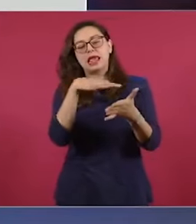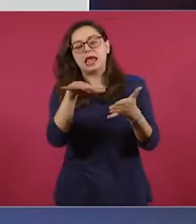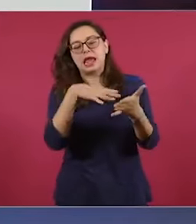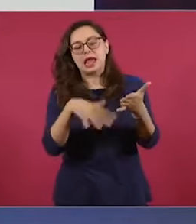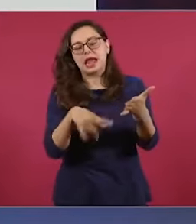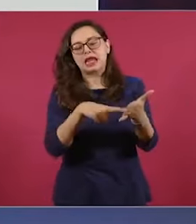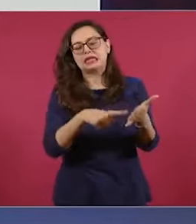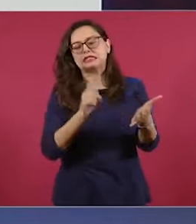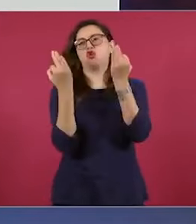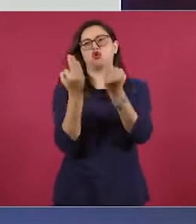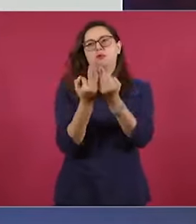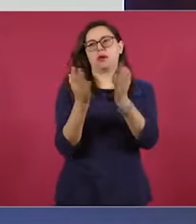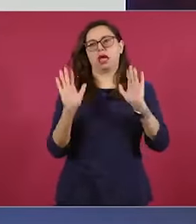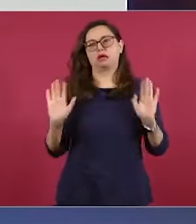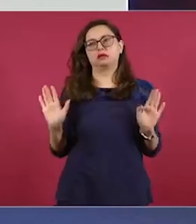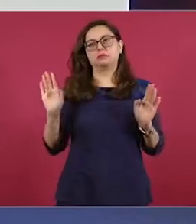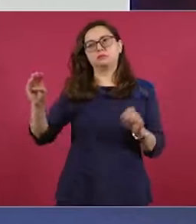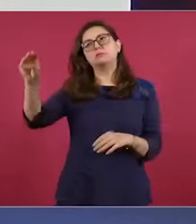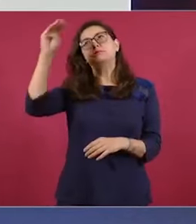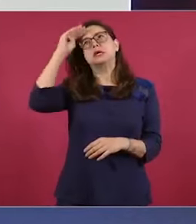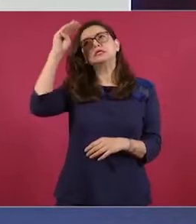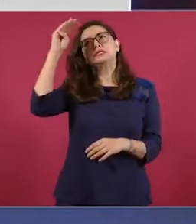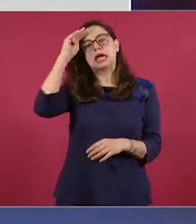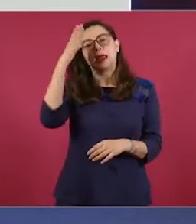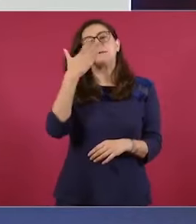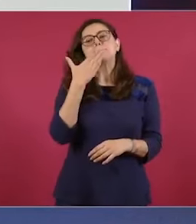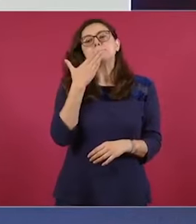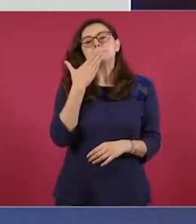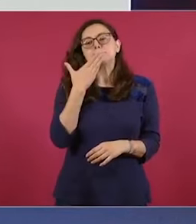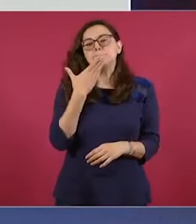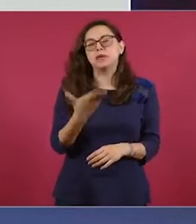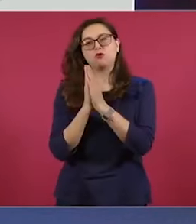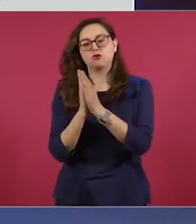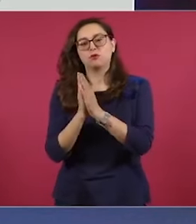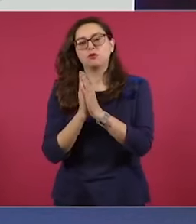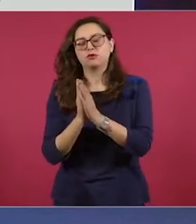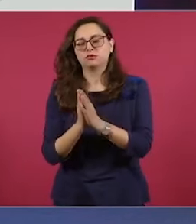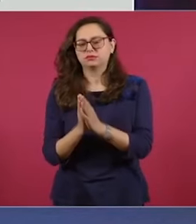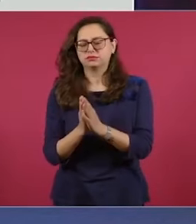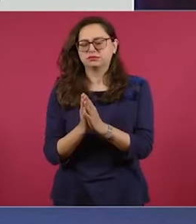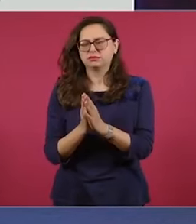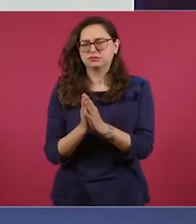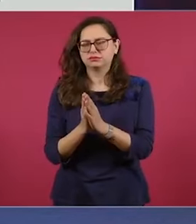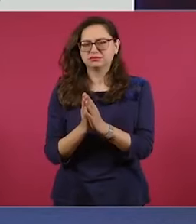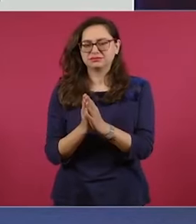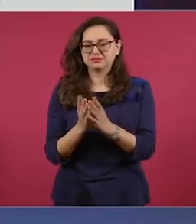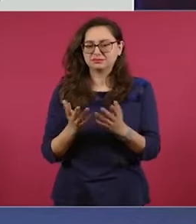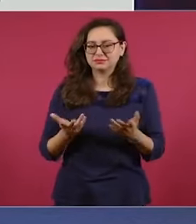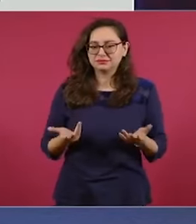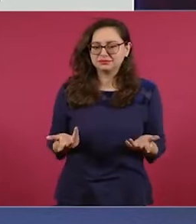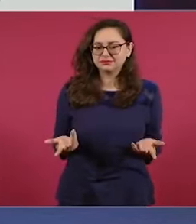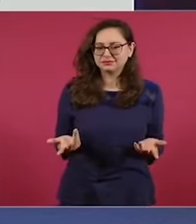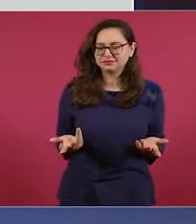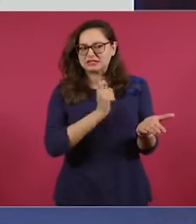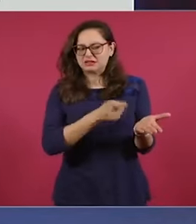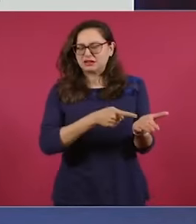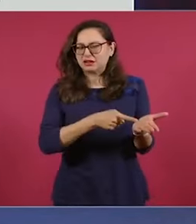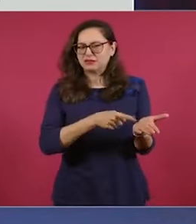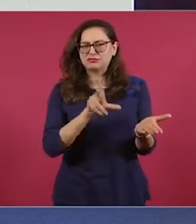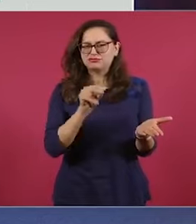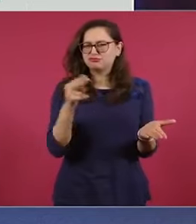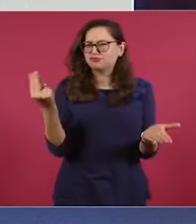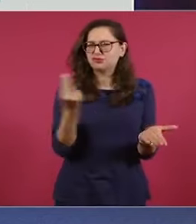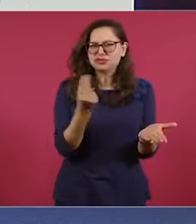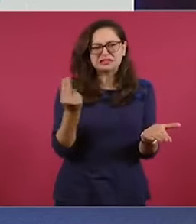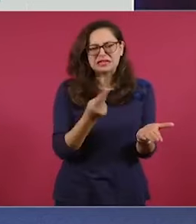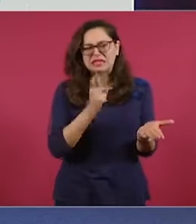¿Qué es eso? ¿Qué van a interpretar si la Constitución es completamente clara en